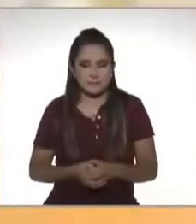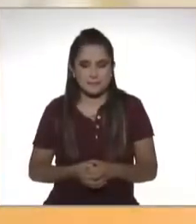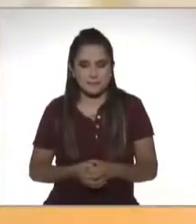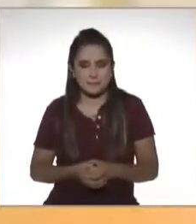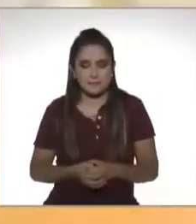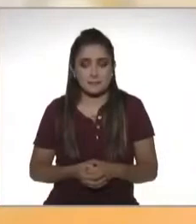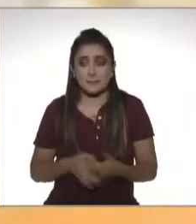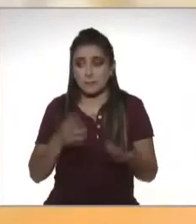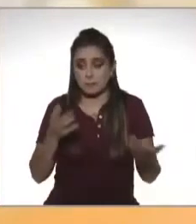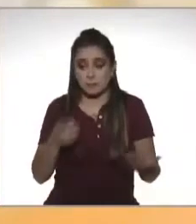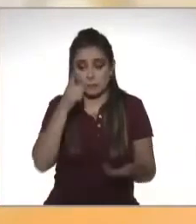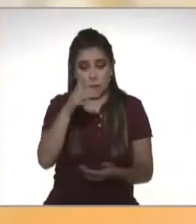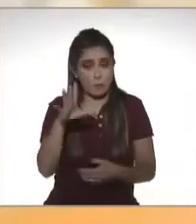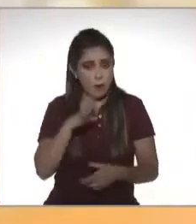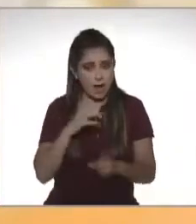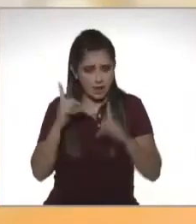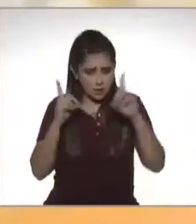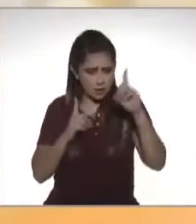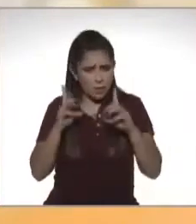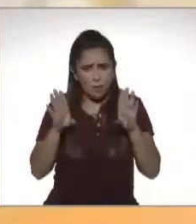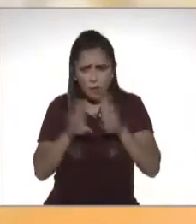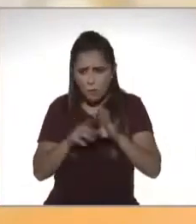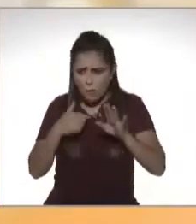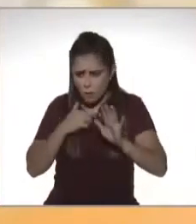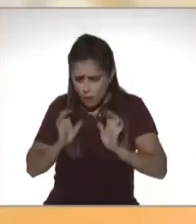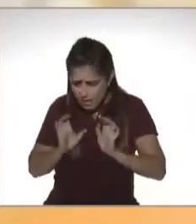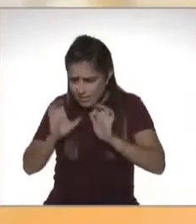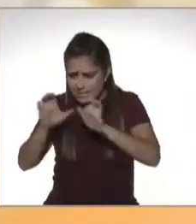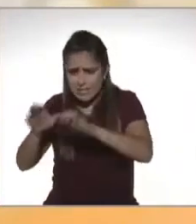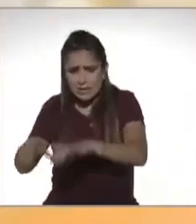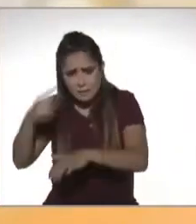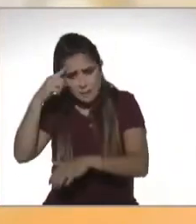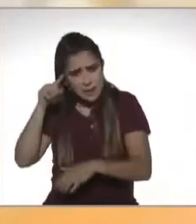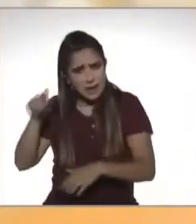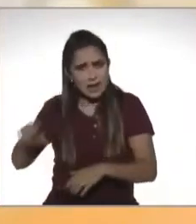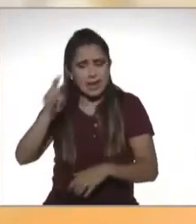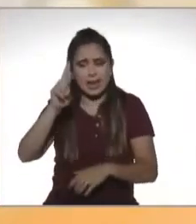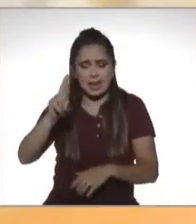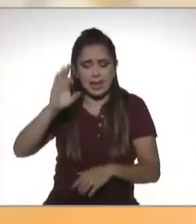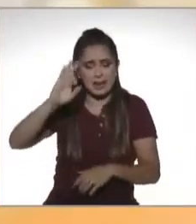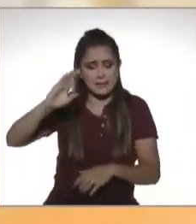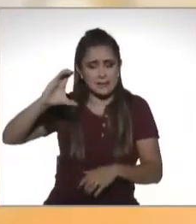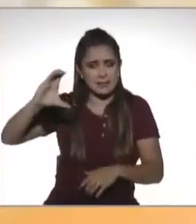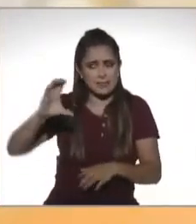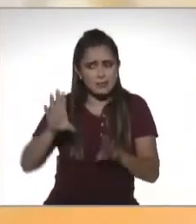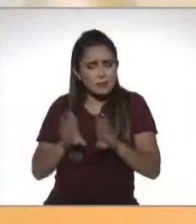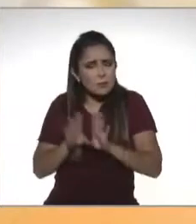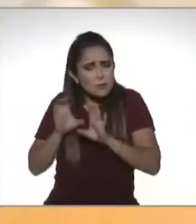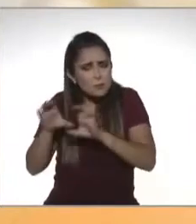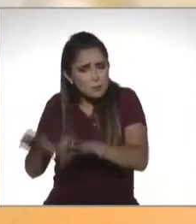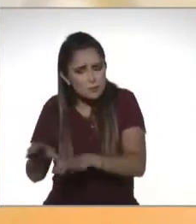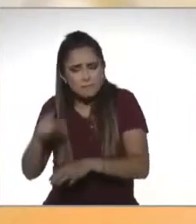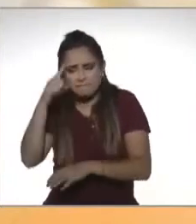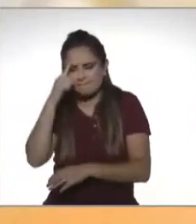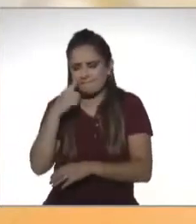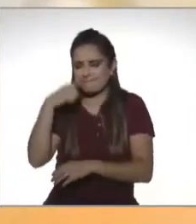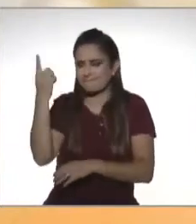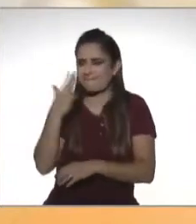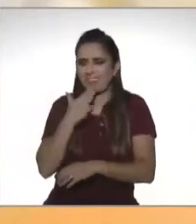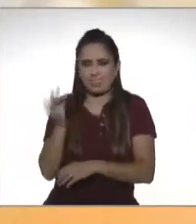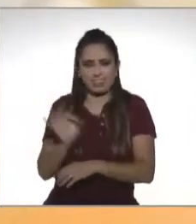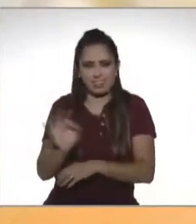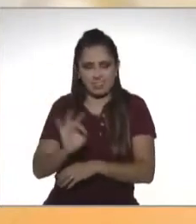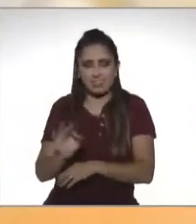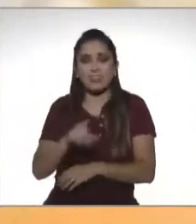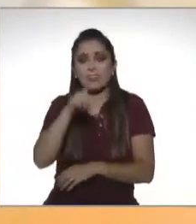¿Tienes dudas de cómo inscribirte al Registro Federal de Contribuyentes? Es muy sencillo.